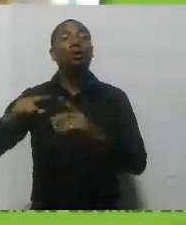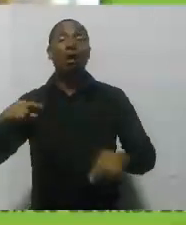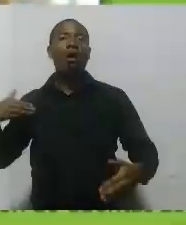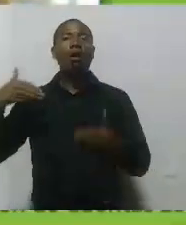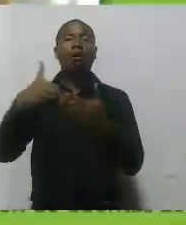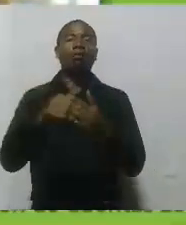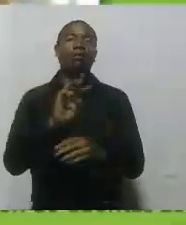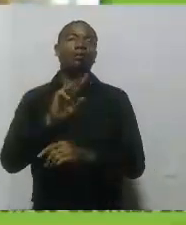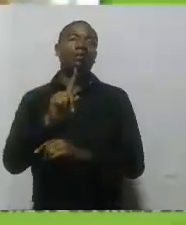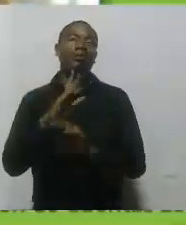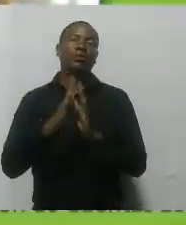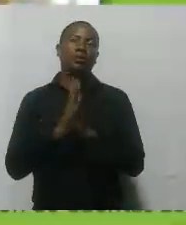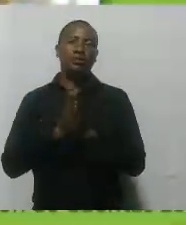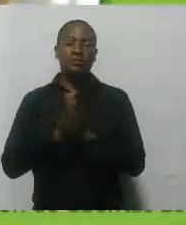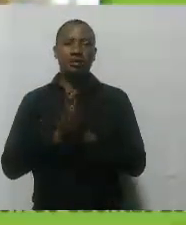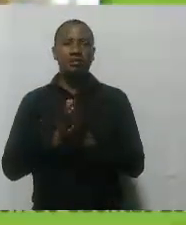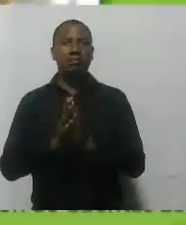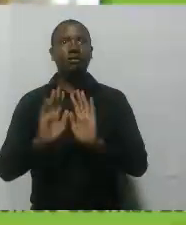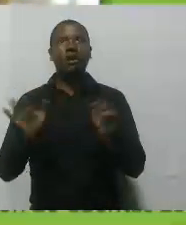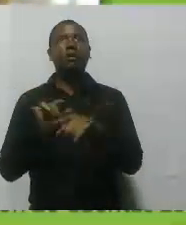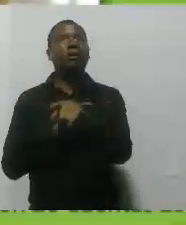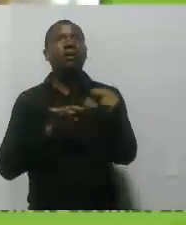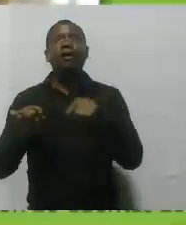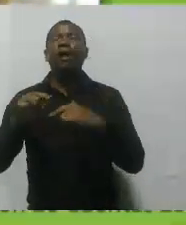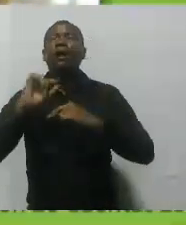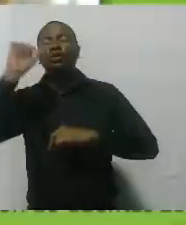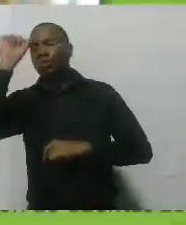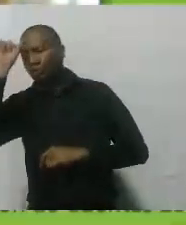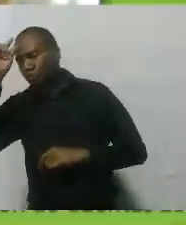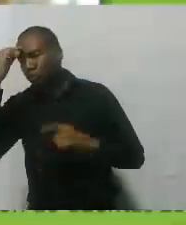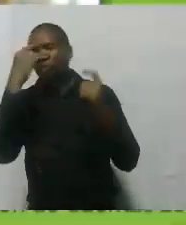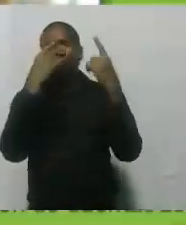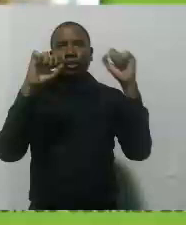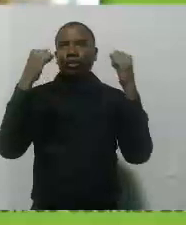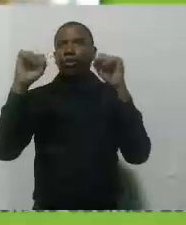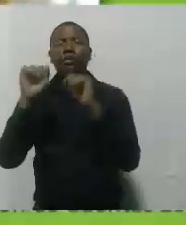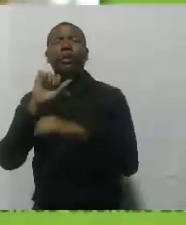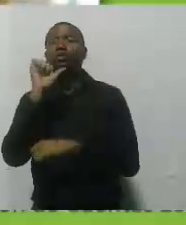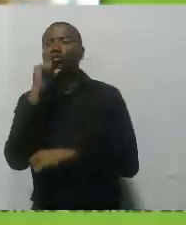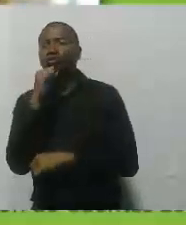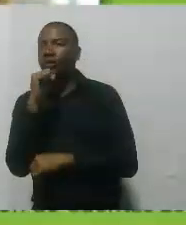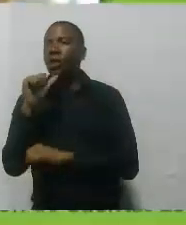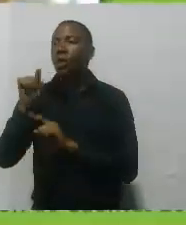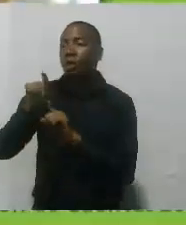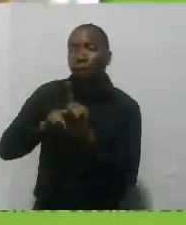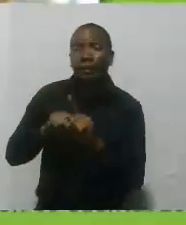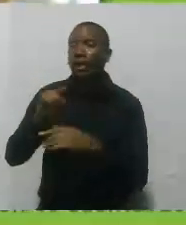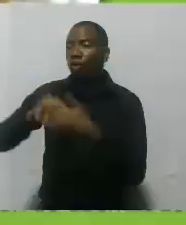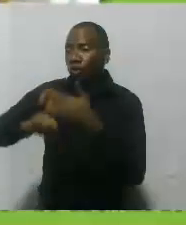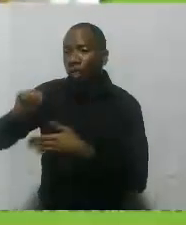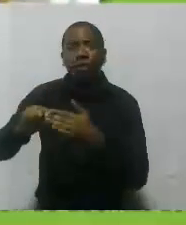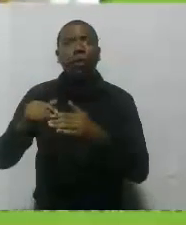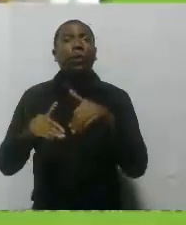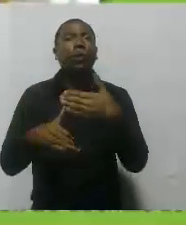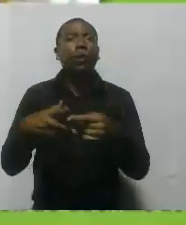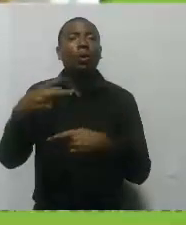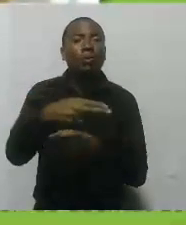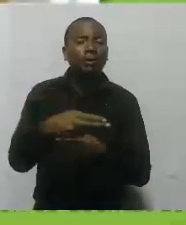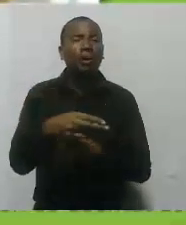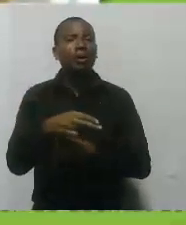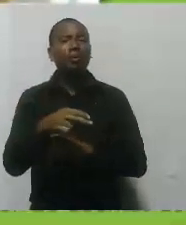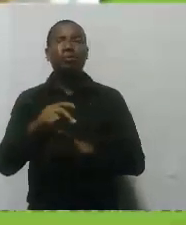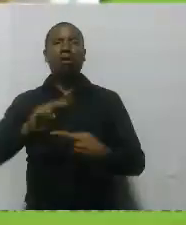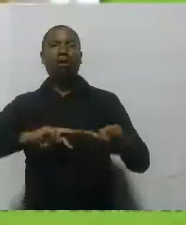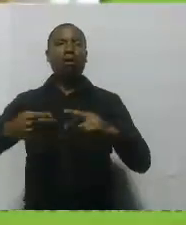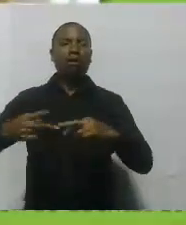de diciembre. Se les acabó el sufrimiento de que tenían contrato dos meses y y unos días no. Entonces, estamos avanzando en